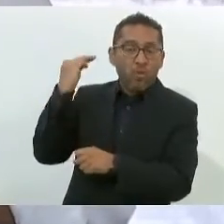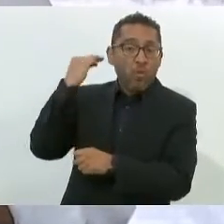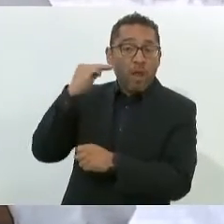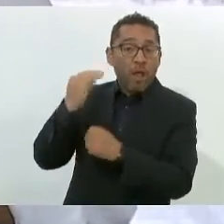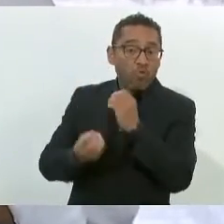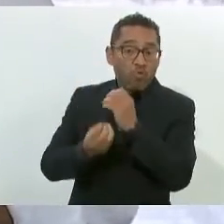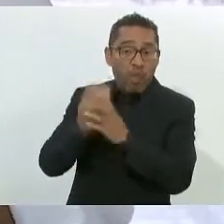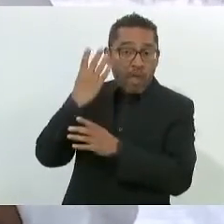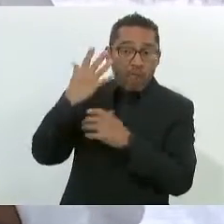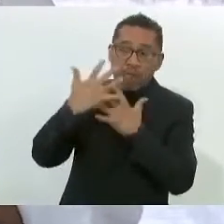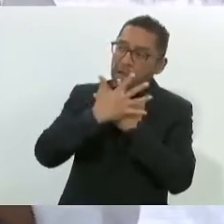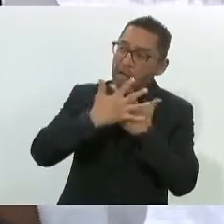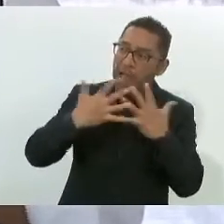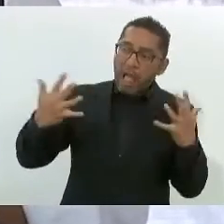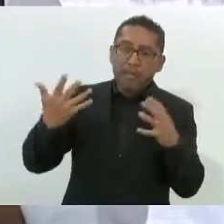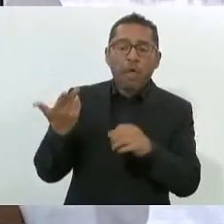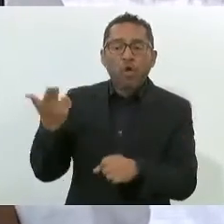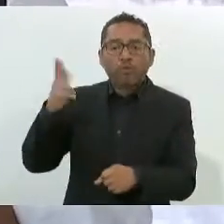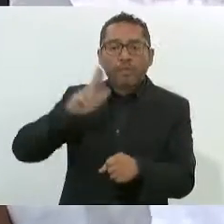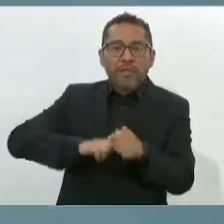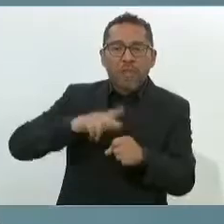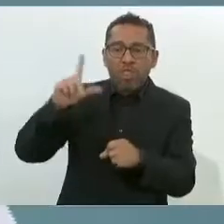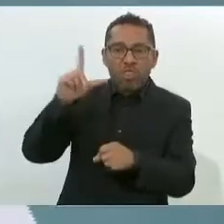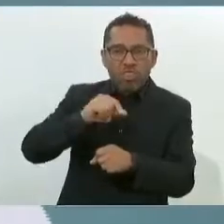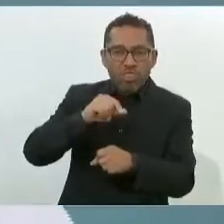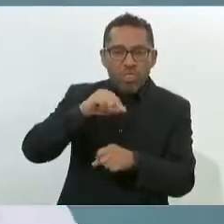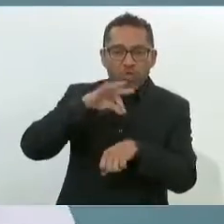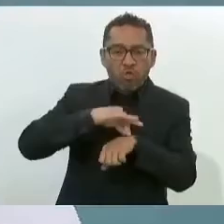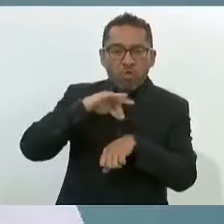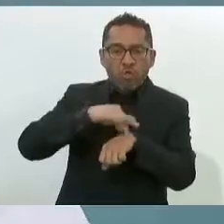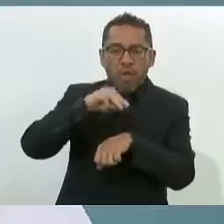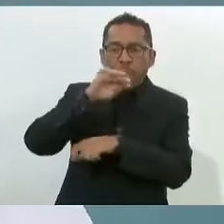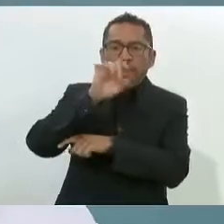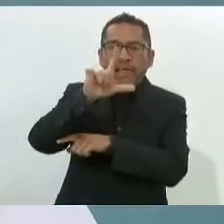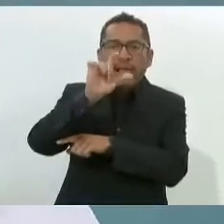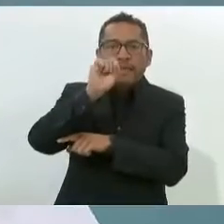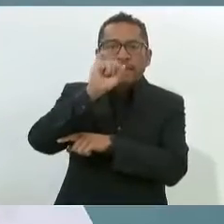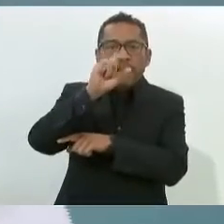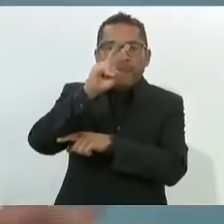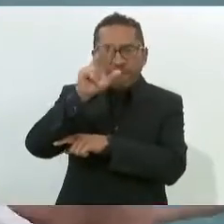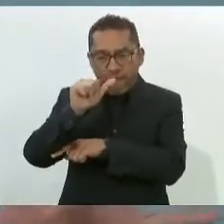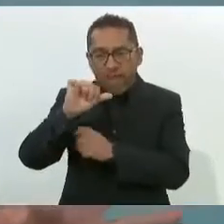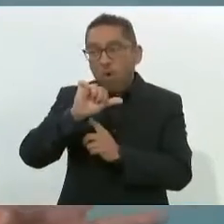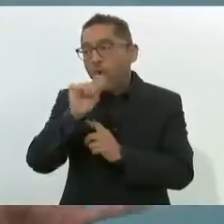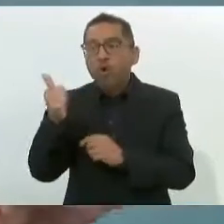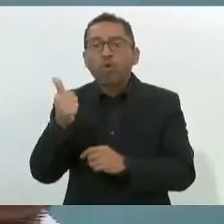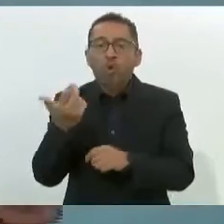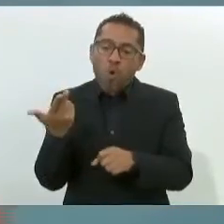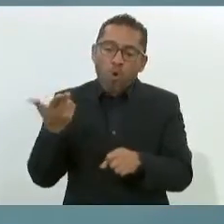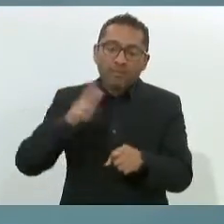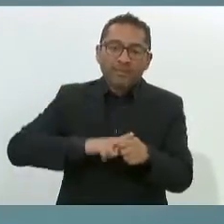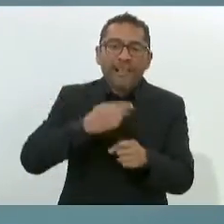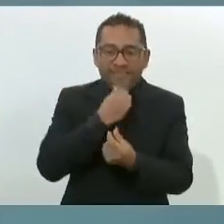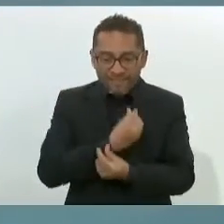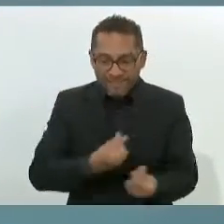el hospital general doctor Miguel Silva y el hospital infantil Eva Sámano López Mateos, que